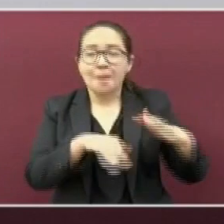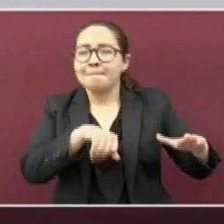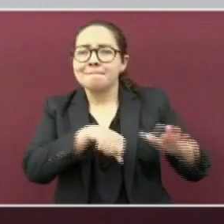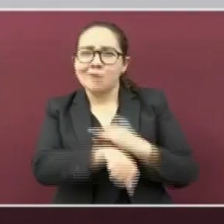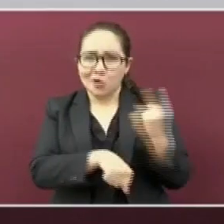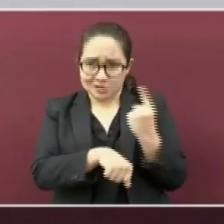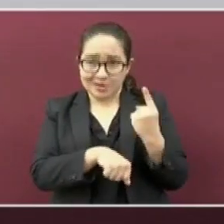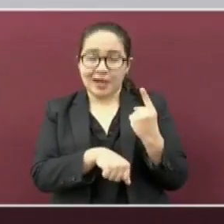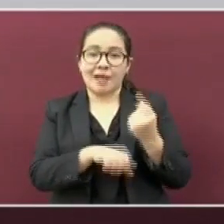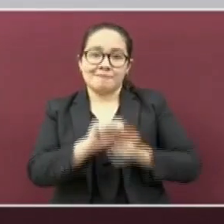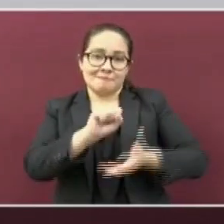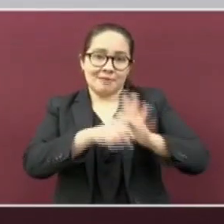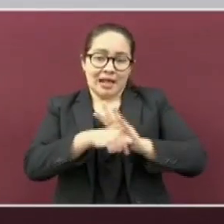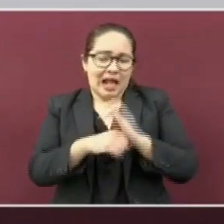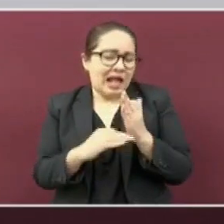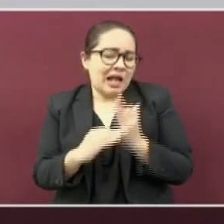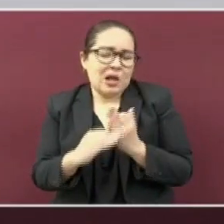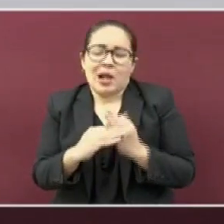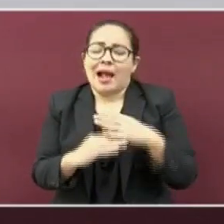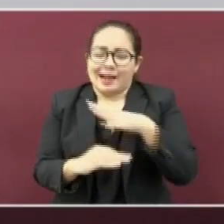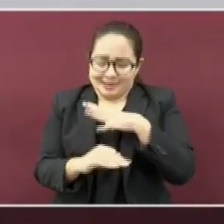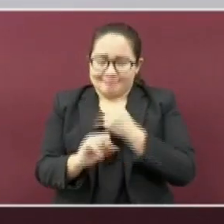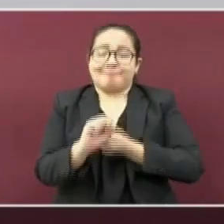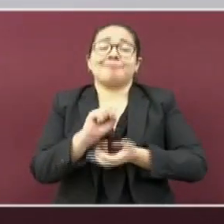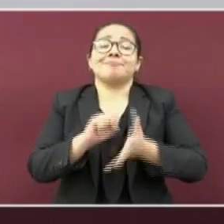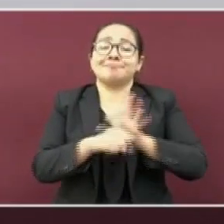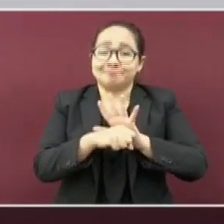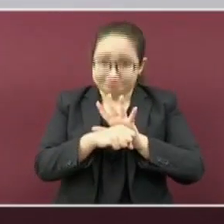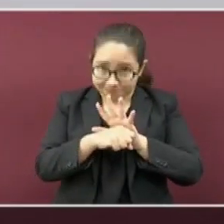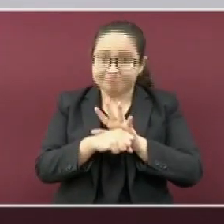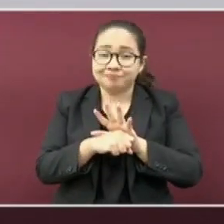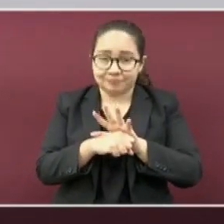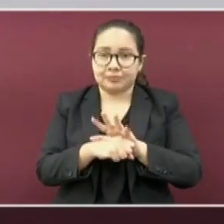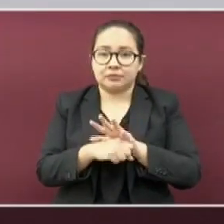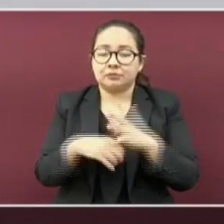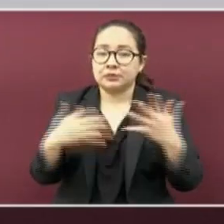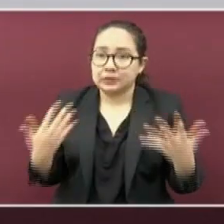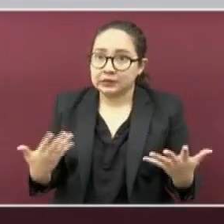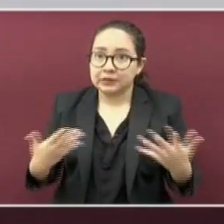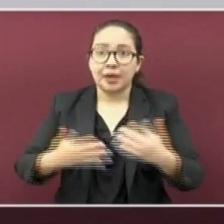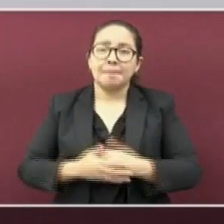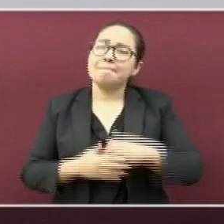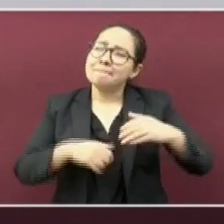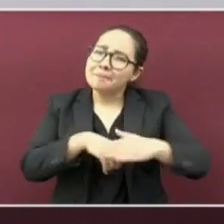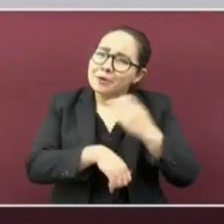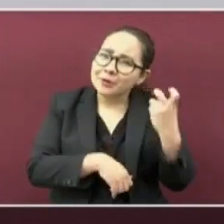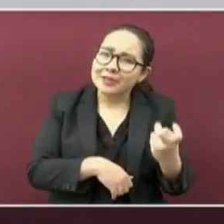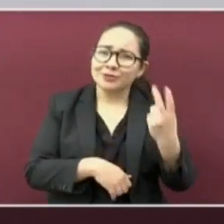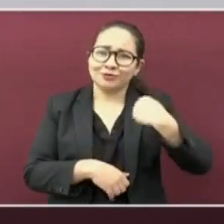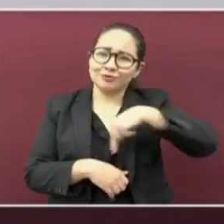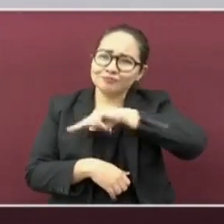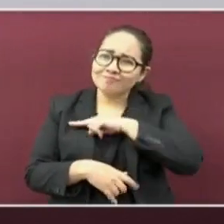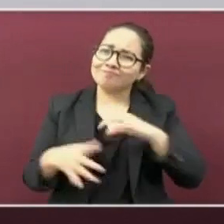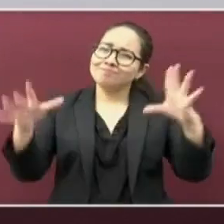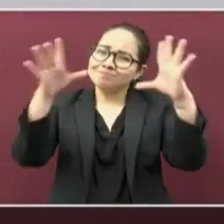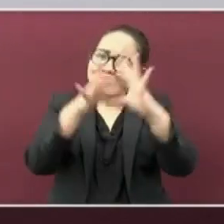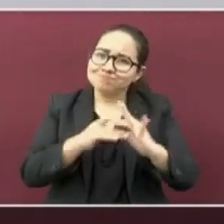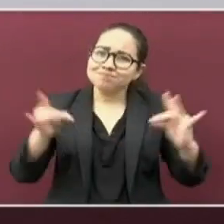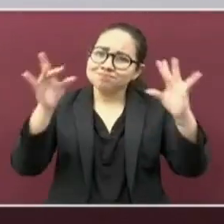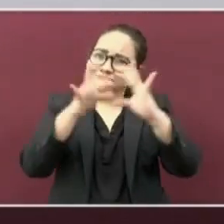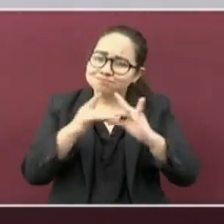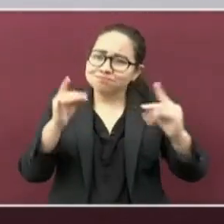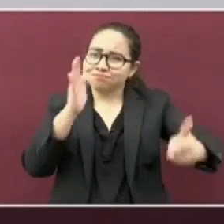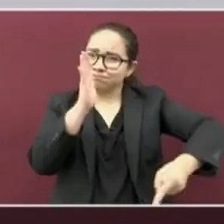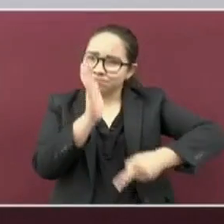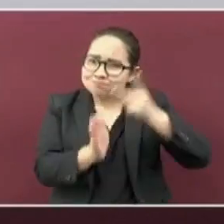que tienen activa la infección por SARS-CoV-2. Es por ello que insistimos tanto en continuar con